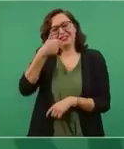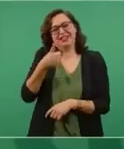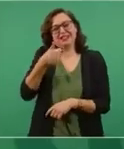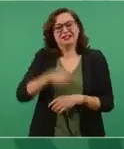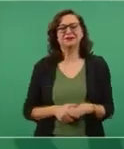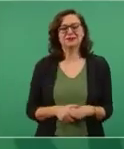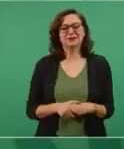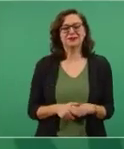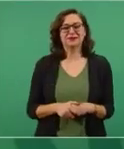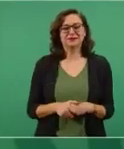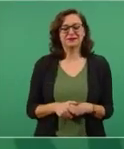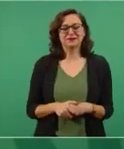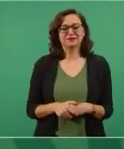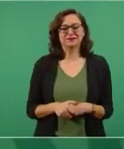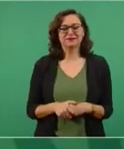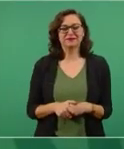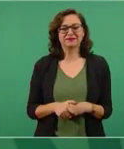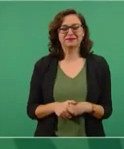O sea,